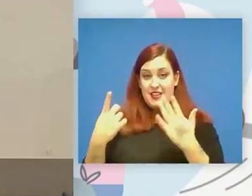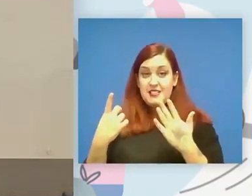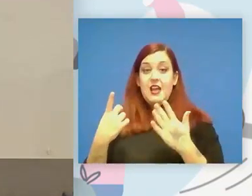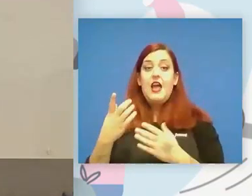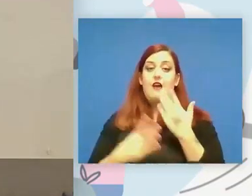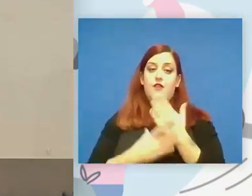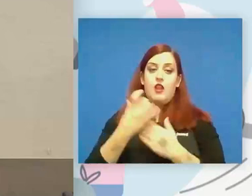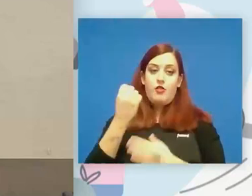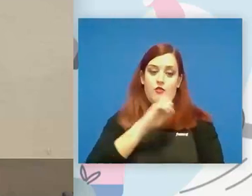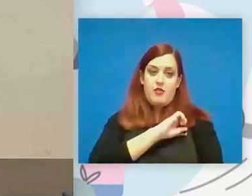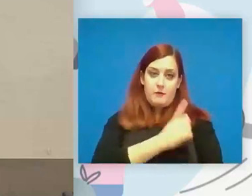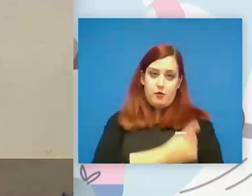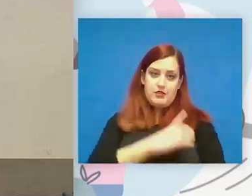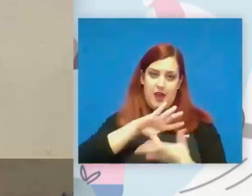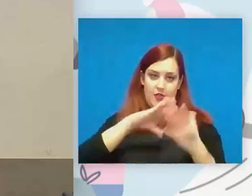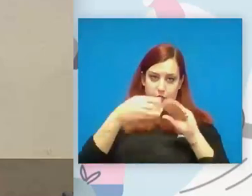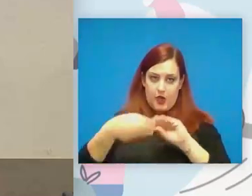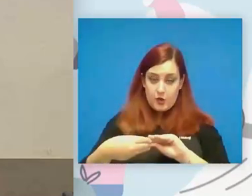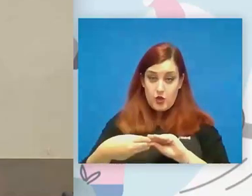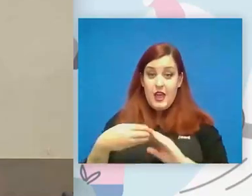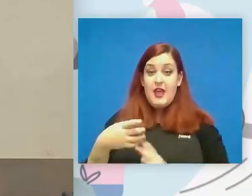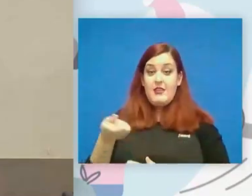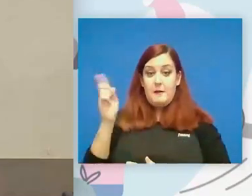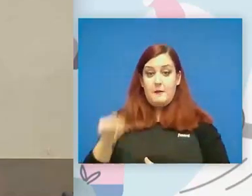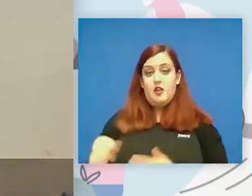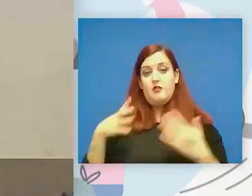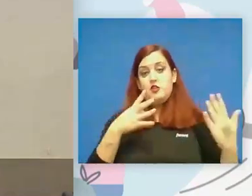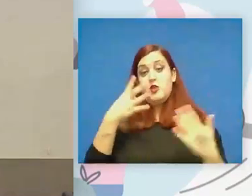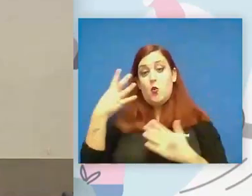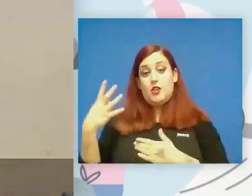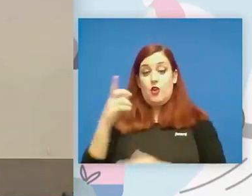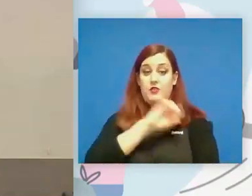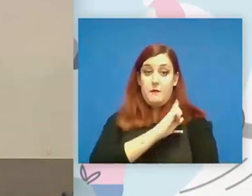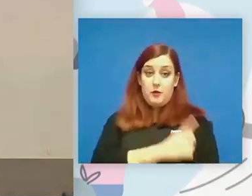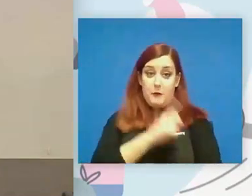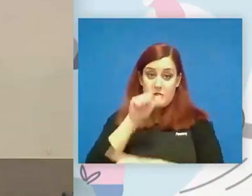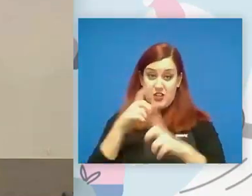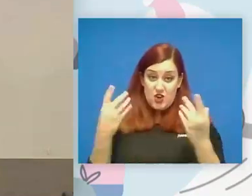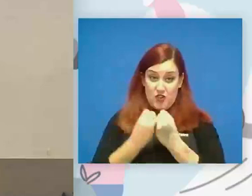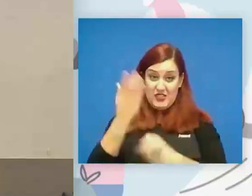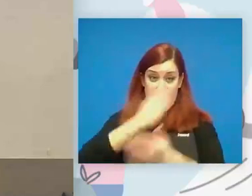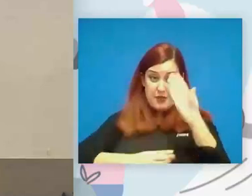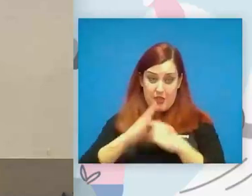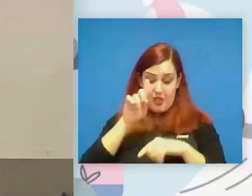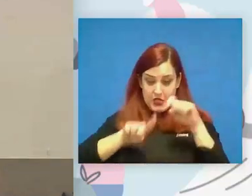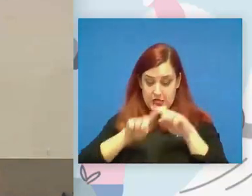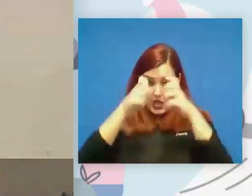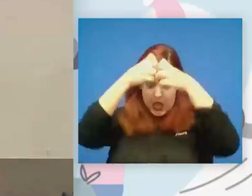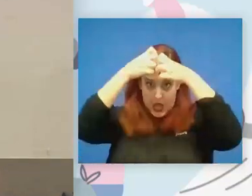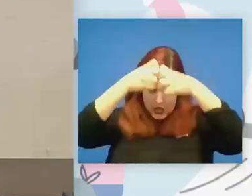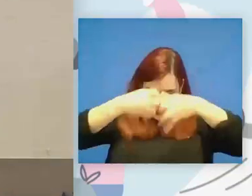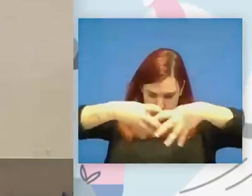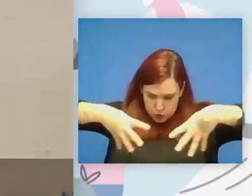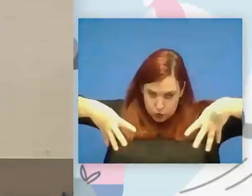y desde el 94 trabajando en deportes para personas con discapacidad y todavía la estructura es tan